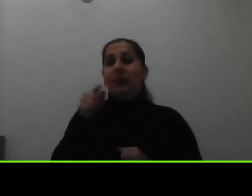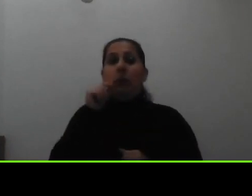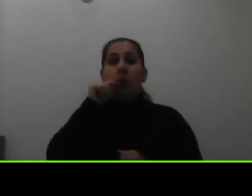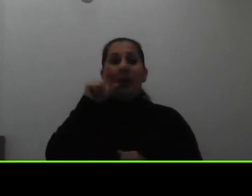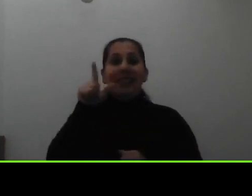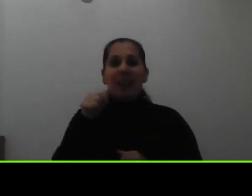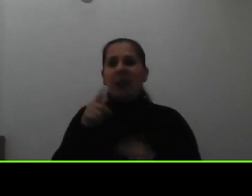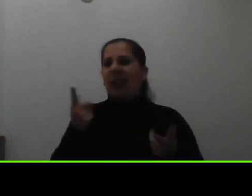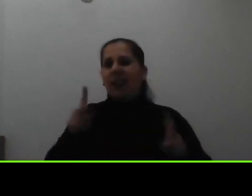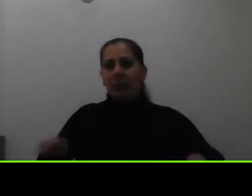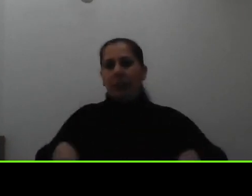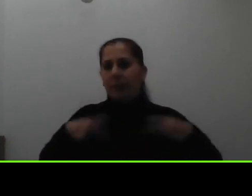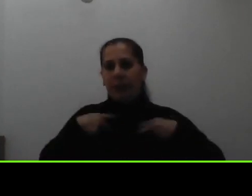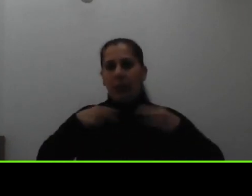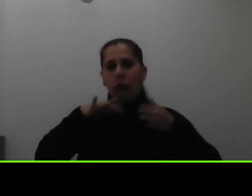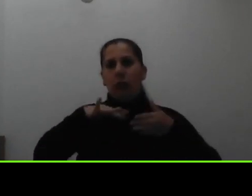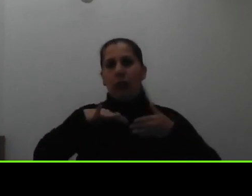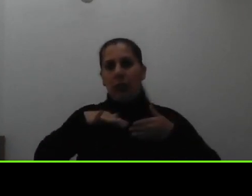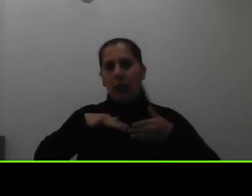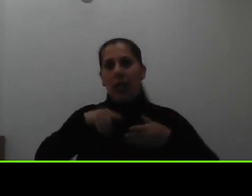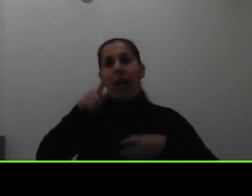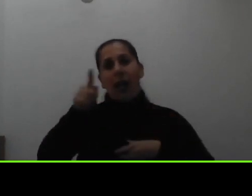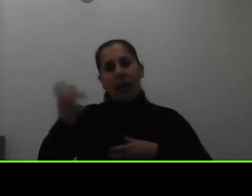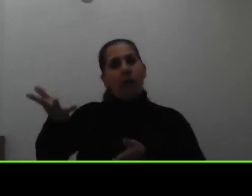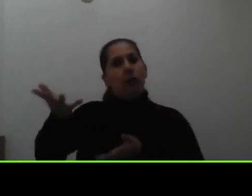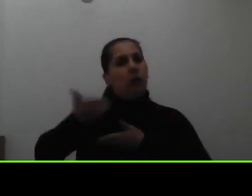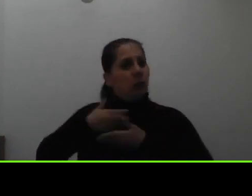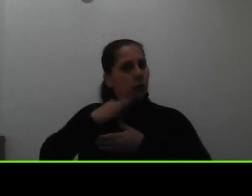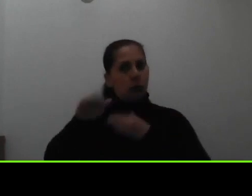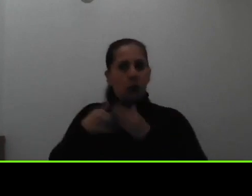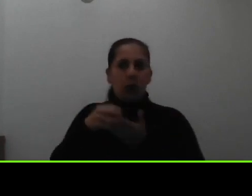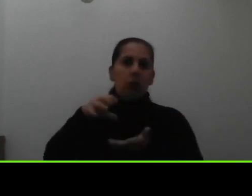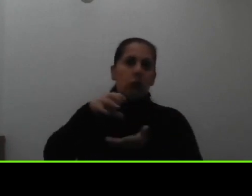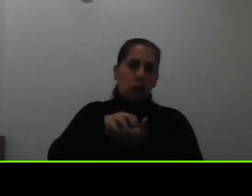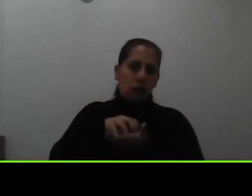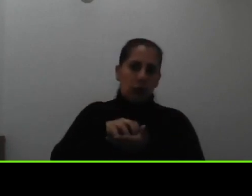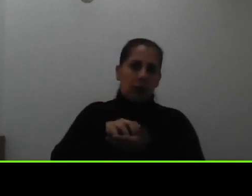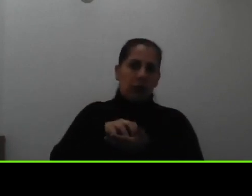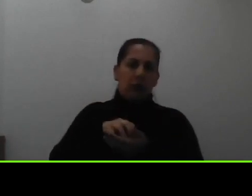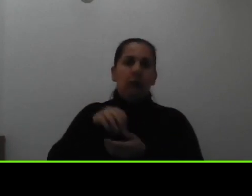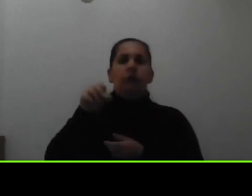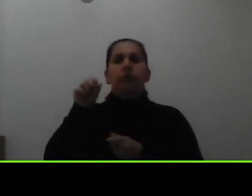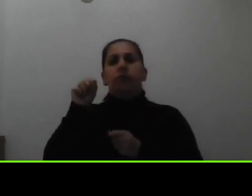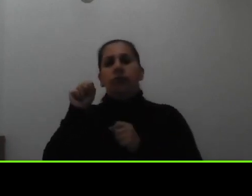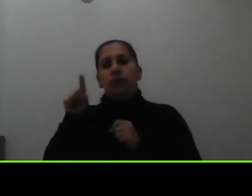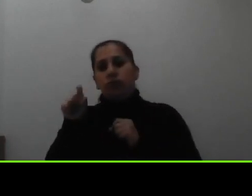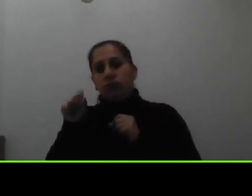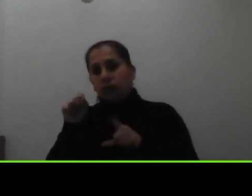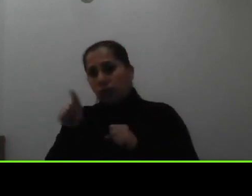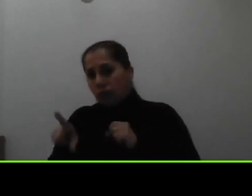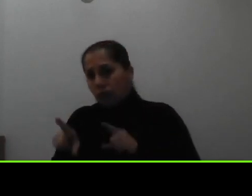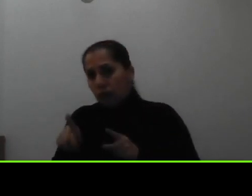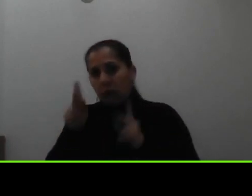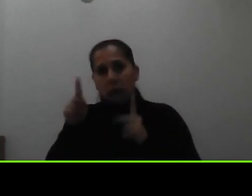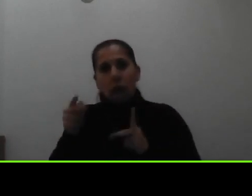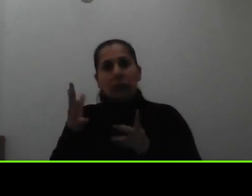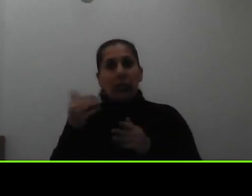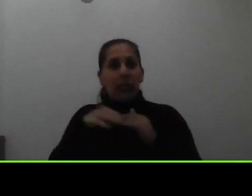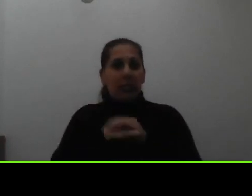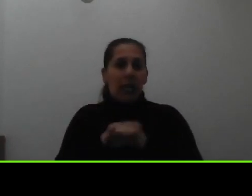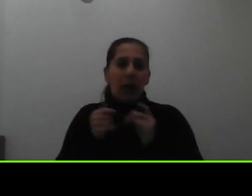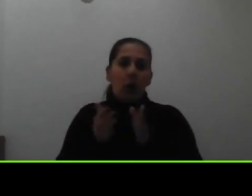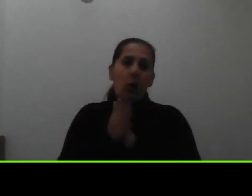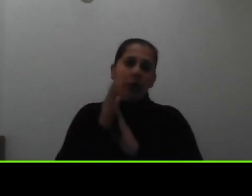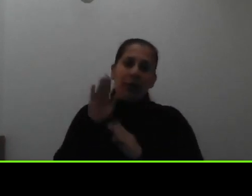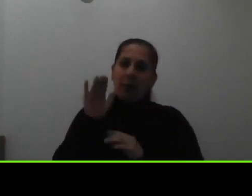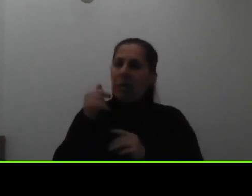de vida estudiantil y ahí recibimos cualquier consulta tanto de personas que quieran ingresar con nosotros solicitantes de beca o estudiantes